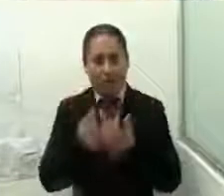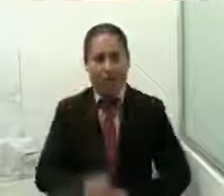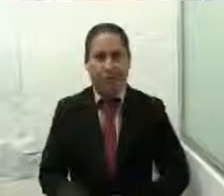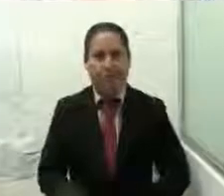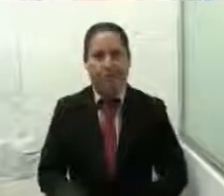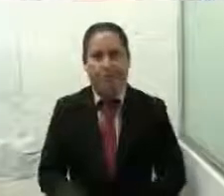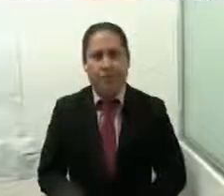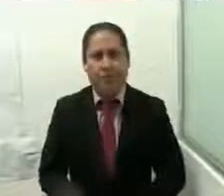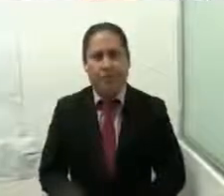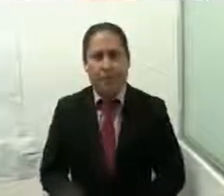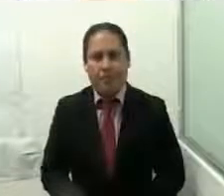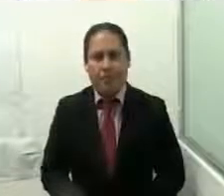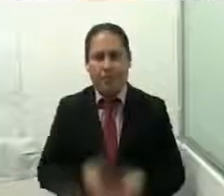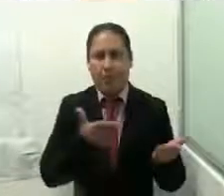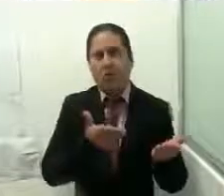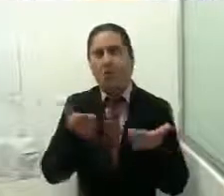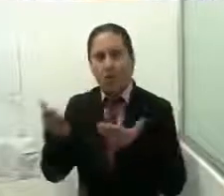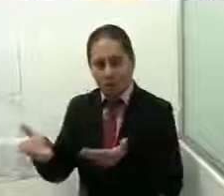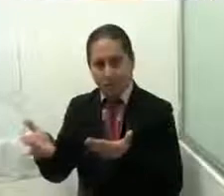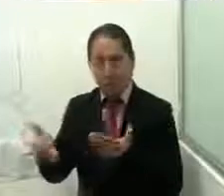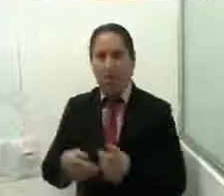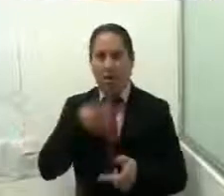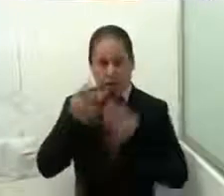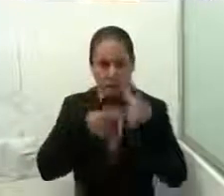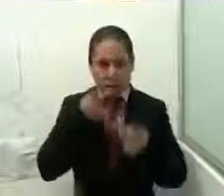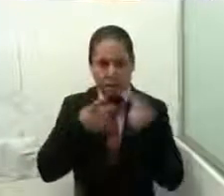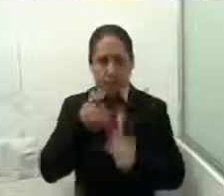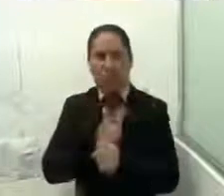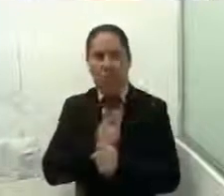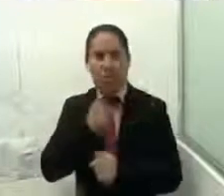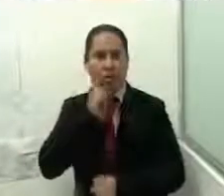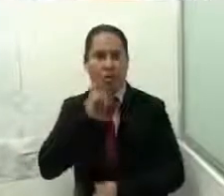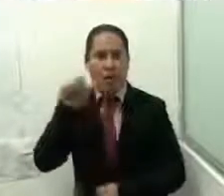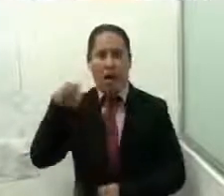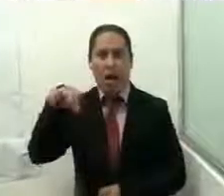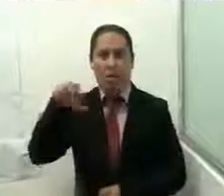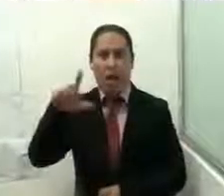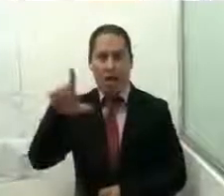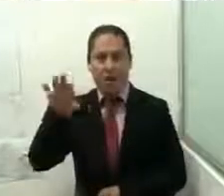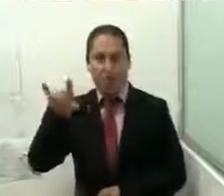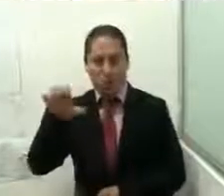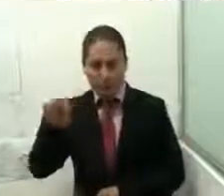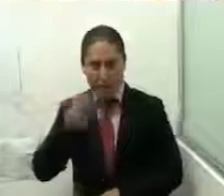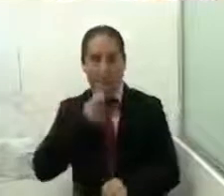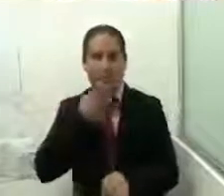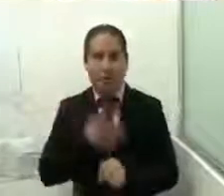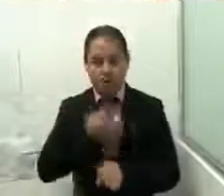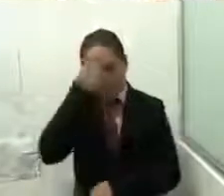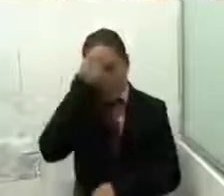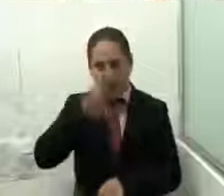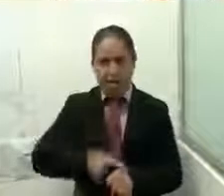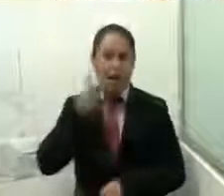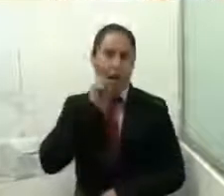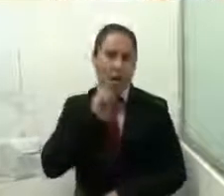Se concede el uso de la palabra a la ciudadana licenciada Ana Luisa Rodríguez Gómez, encargada de despacho de la Secretaría